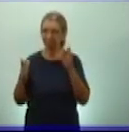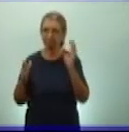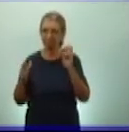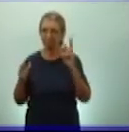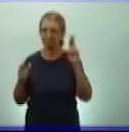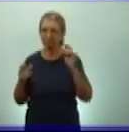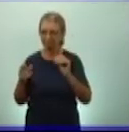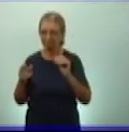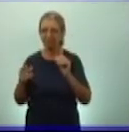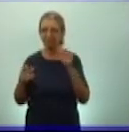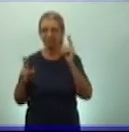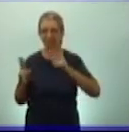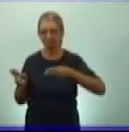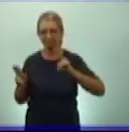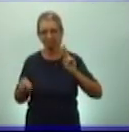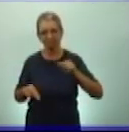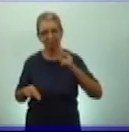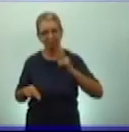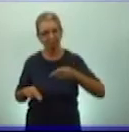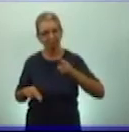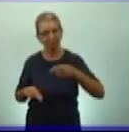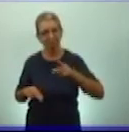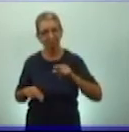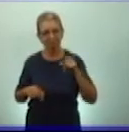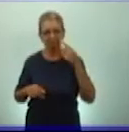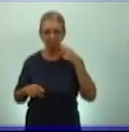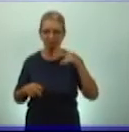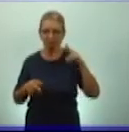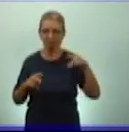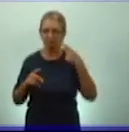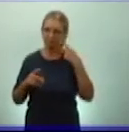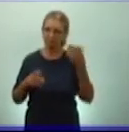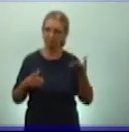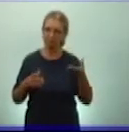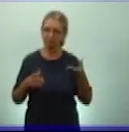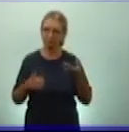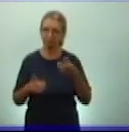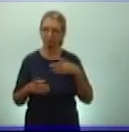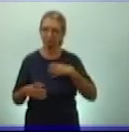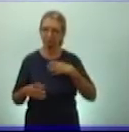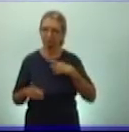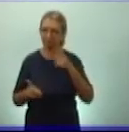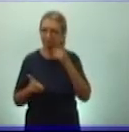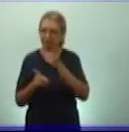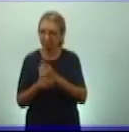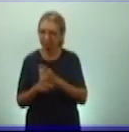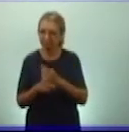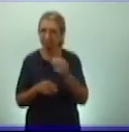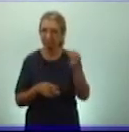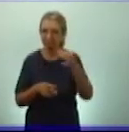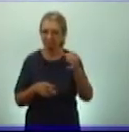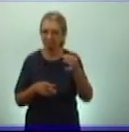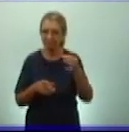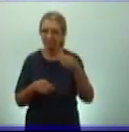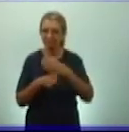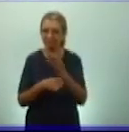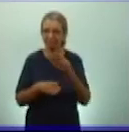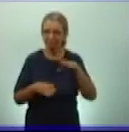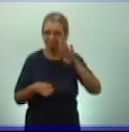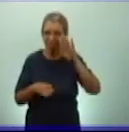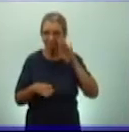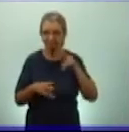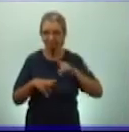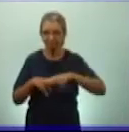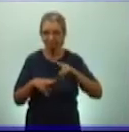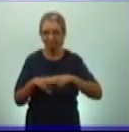las medallas de plata. Usted búsquese y mire si aparece aquí en estas láminas. Allí está representado la isla, Santiago, La Habana, Matanza y las Tunas